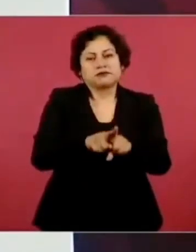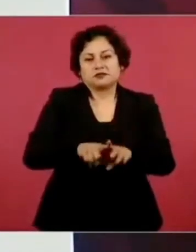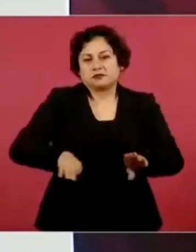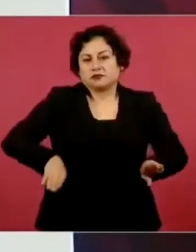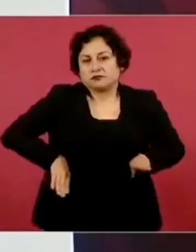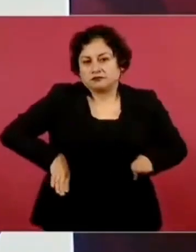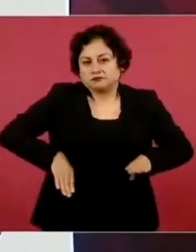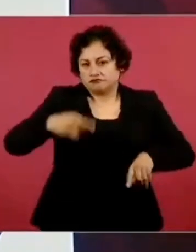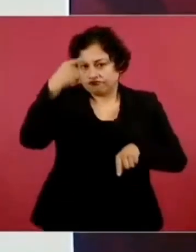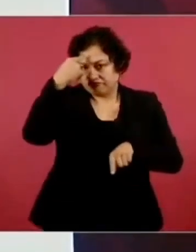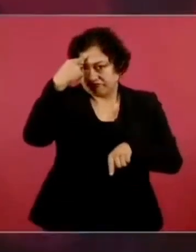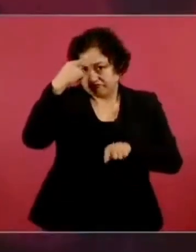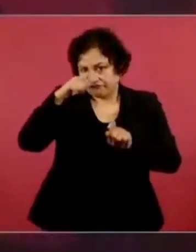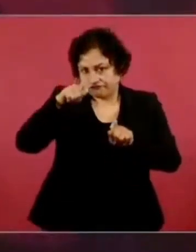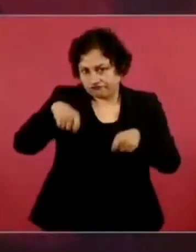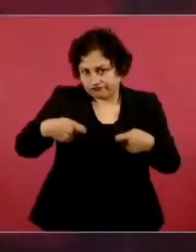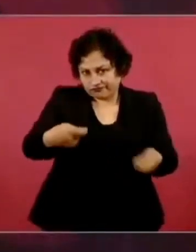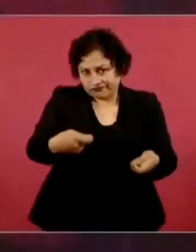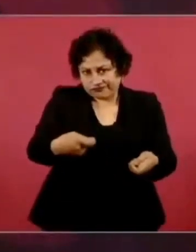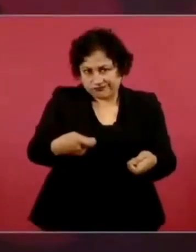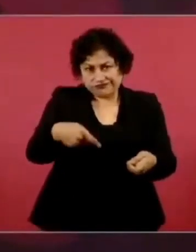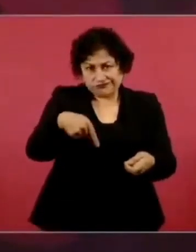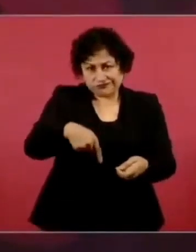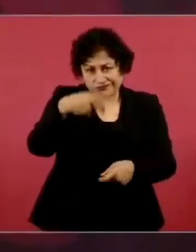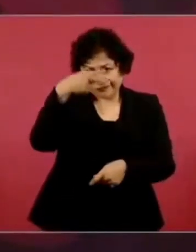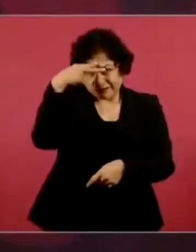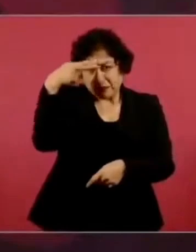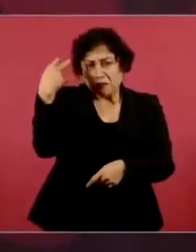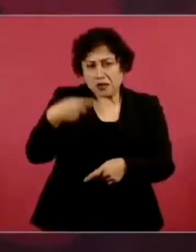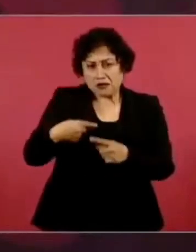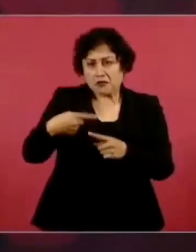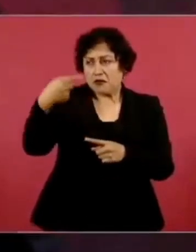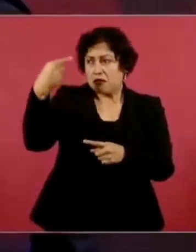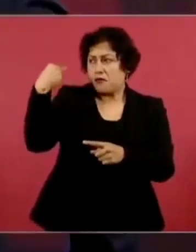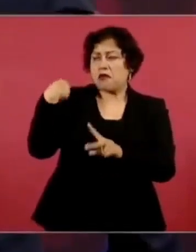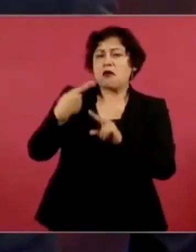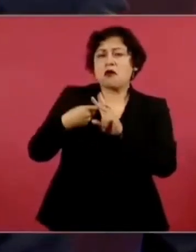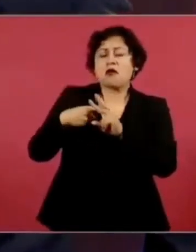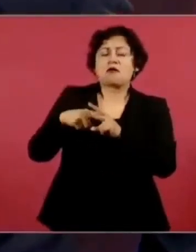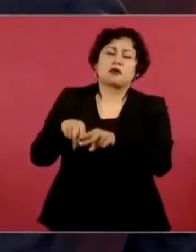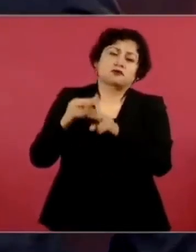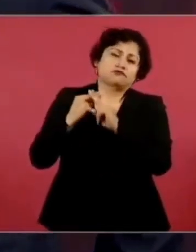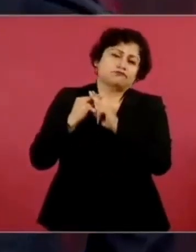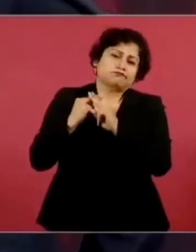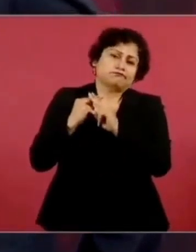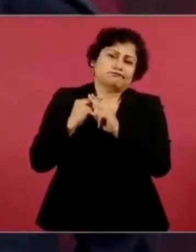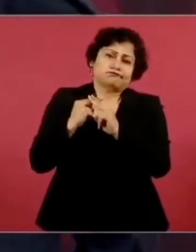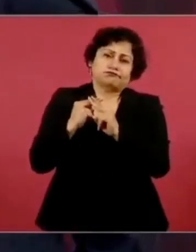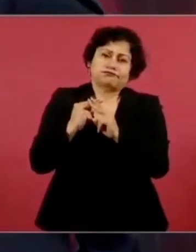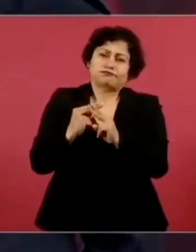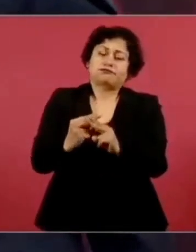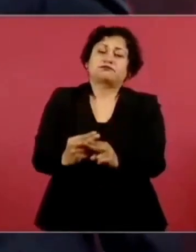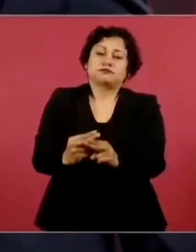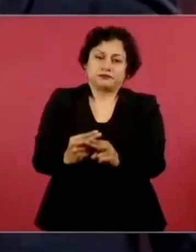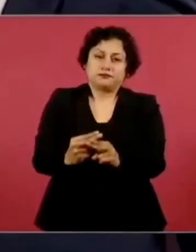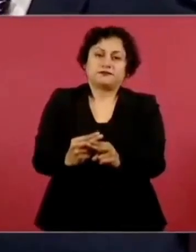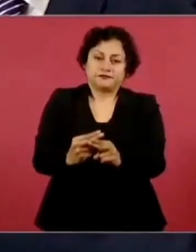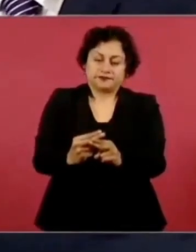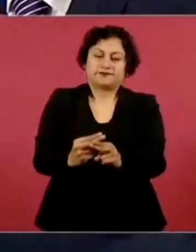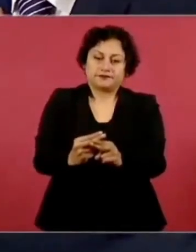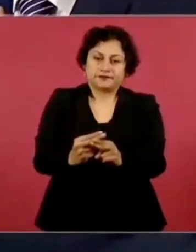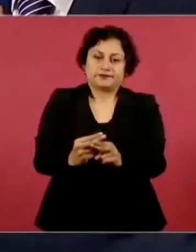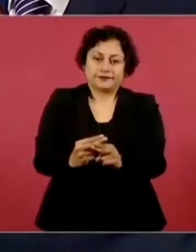habido un pensamiento conservador. Esos también se oponen a lo que estamos